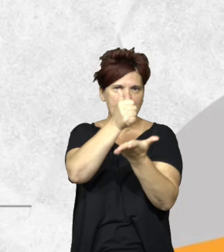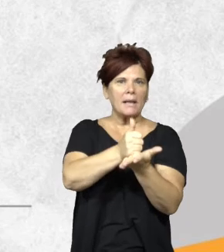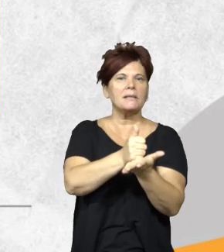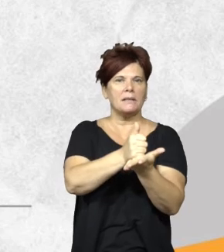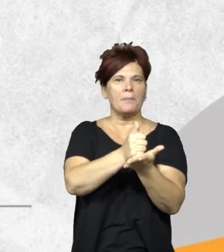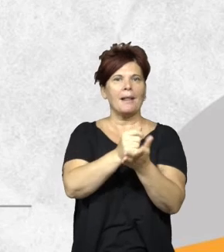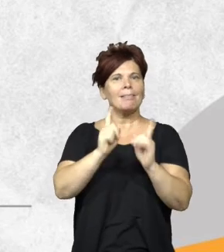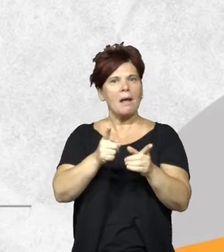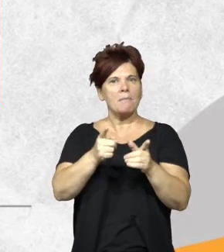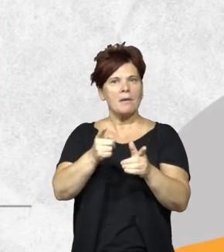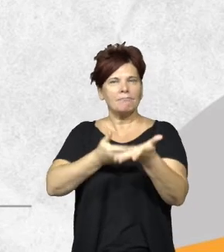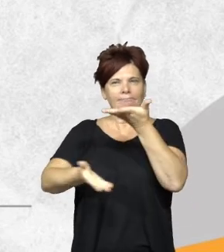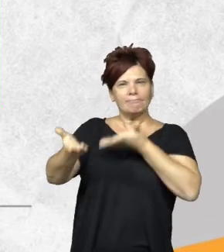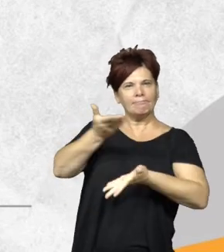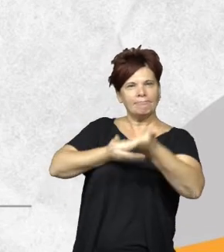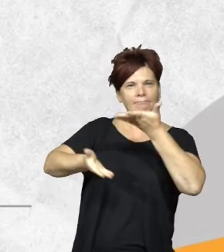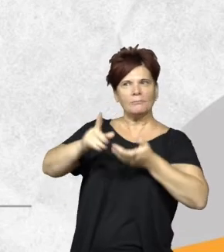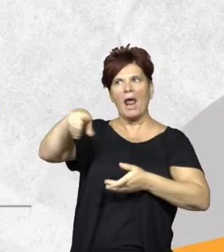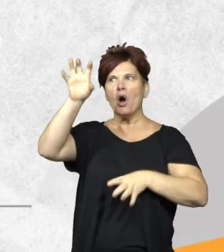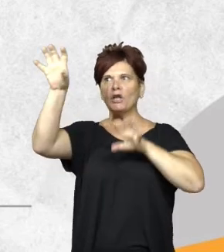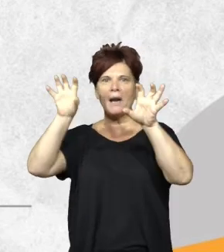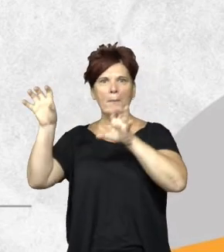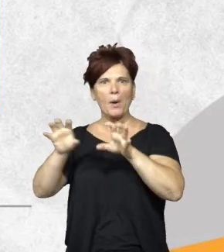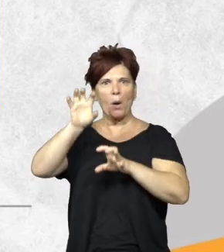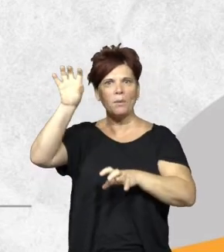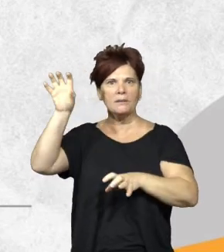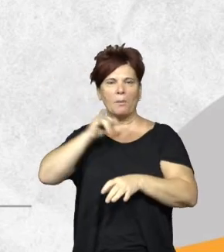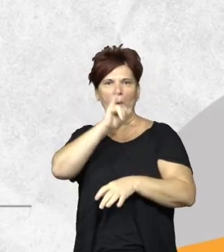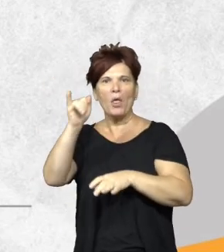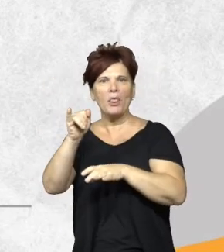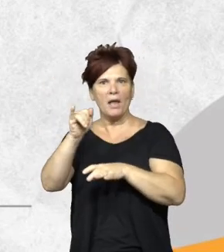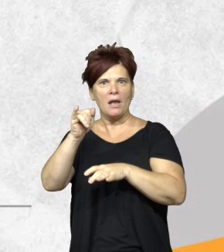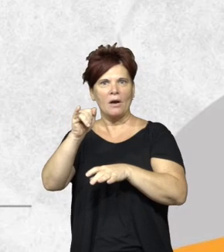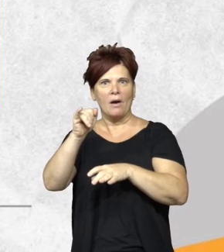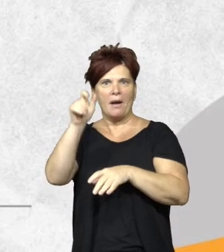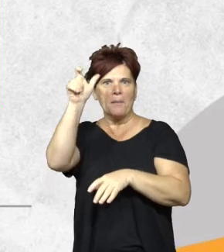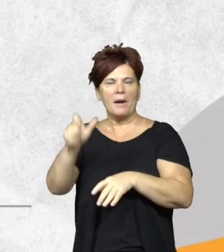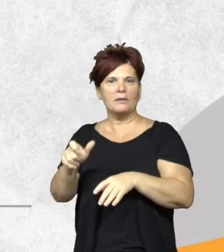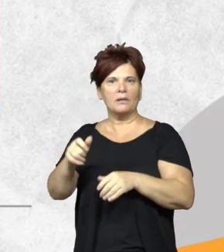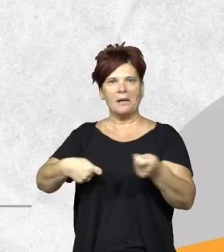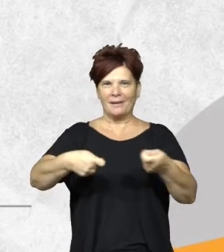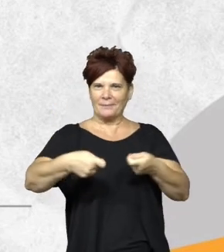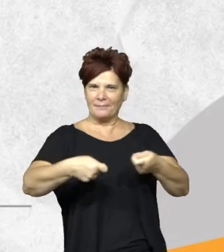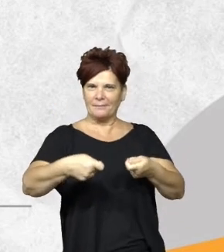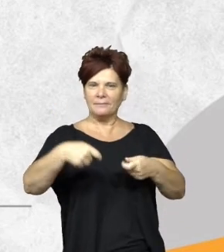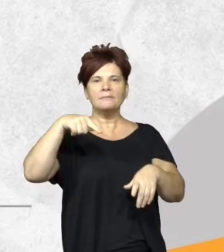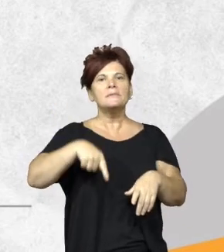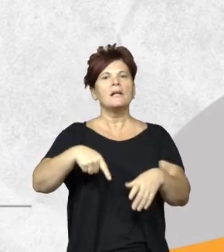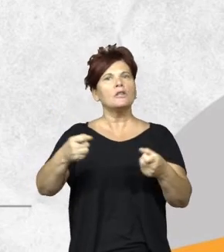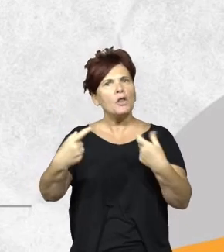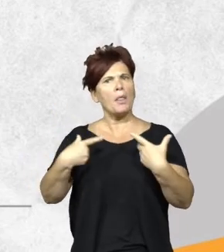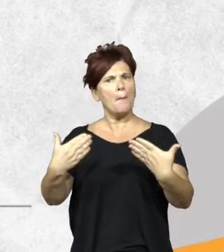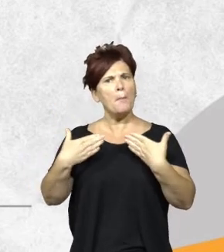el resto de las provincias. Como hoy lo decía nuestra presentadora, este es un equipo federal de las cuales, a través de esto, nos